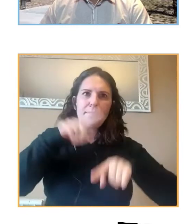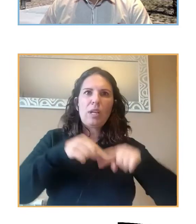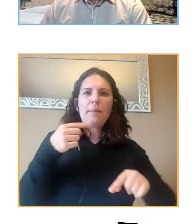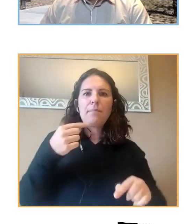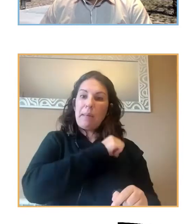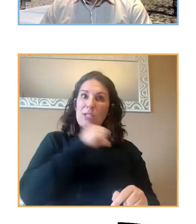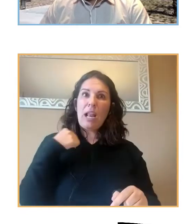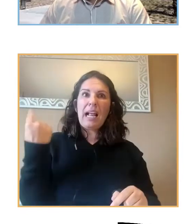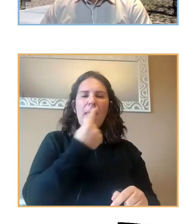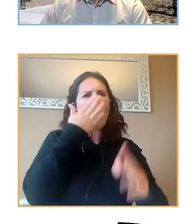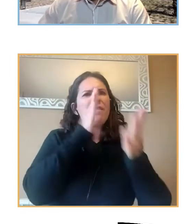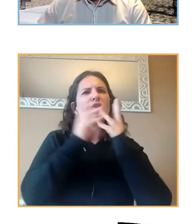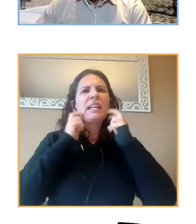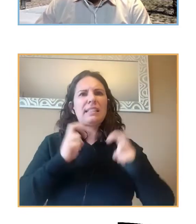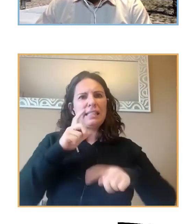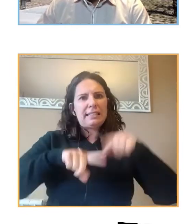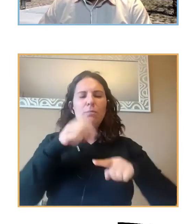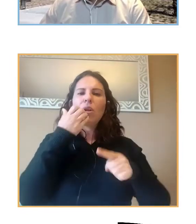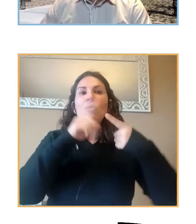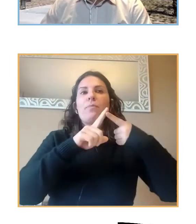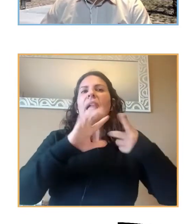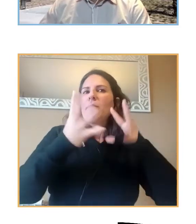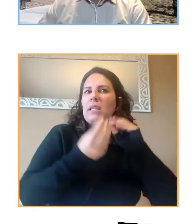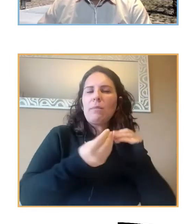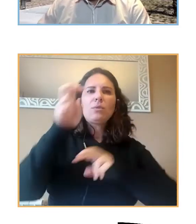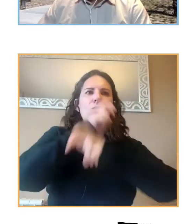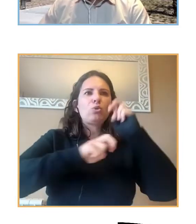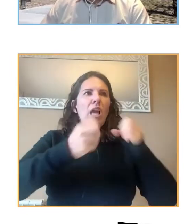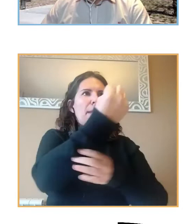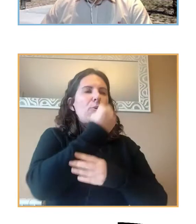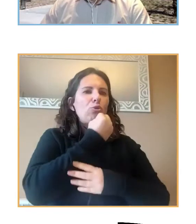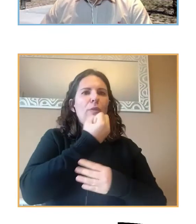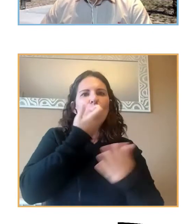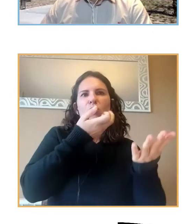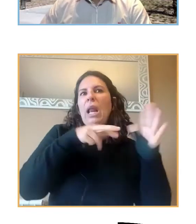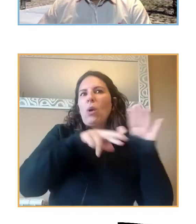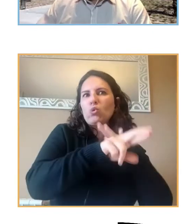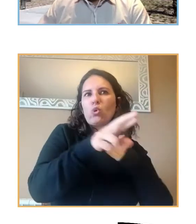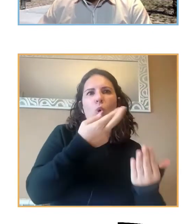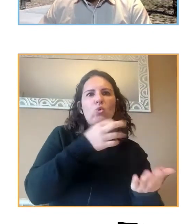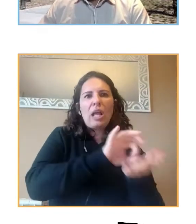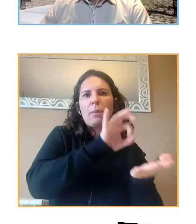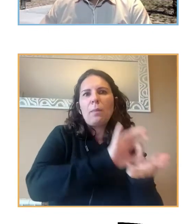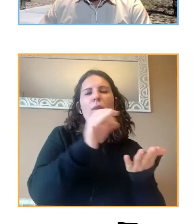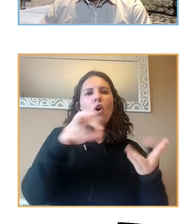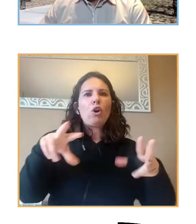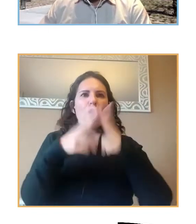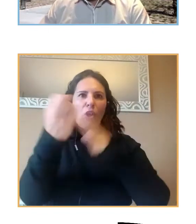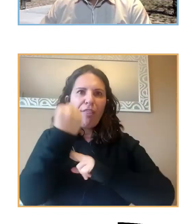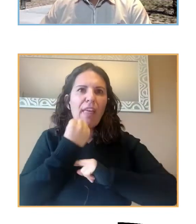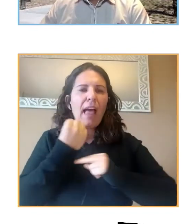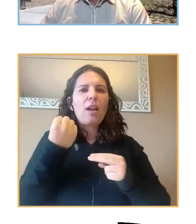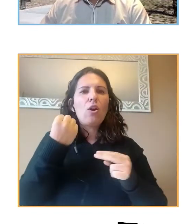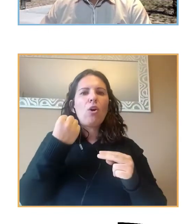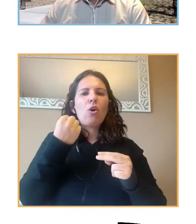entre las adaptativas pues se encuentra buscar apoyo instrumental el apoyo social el darle la vuelta a las cosas y pensarlas de una forma